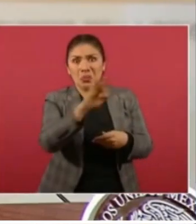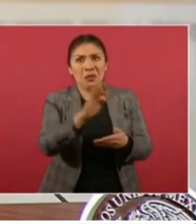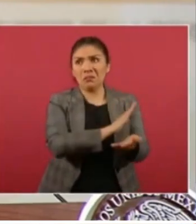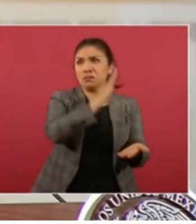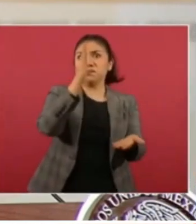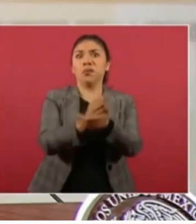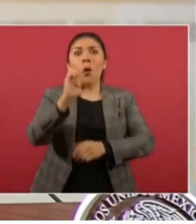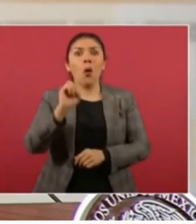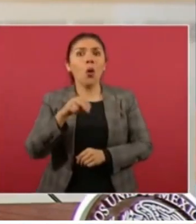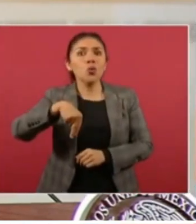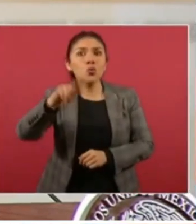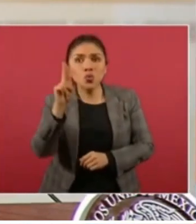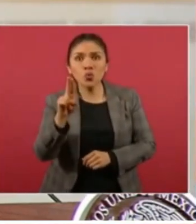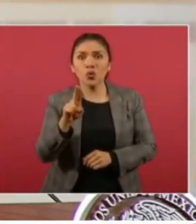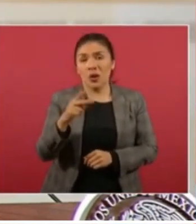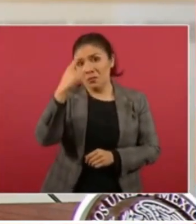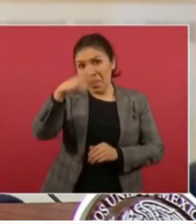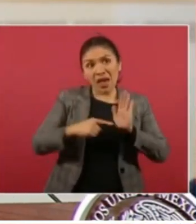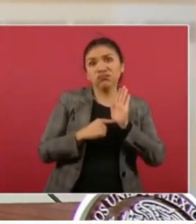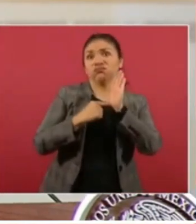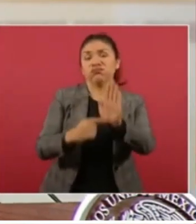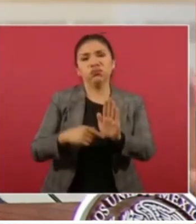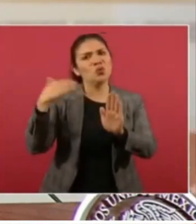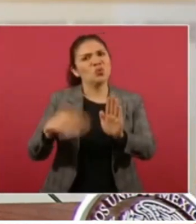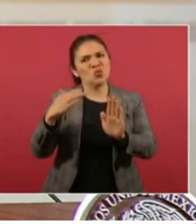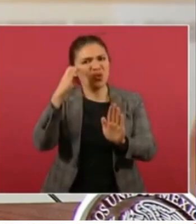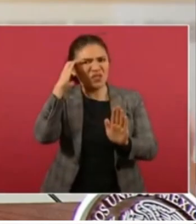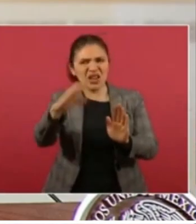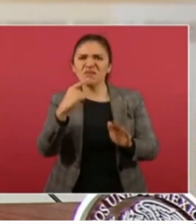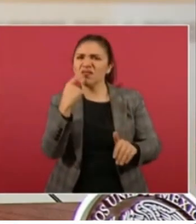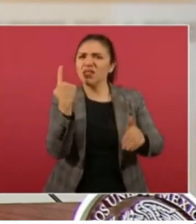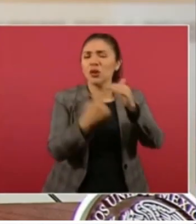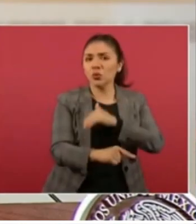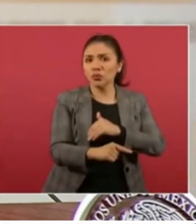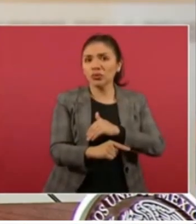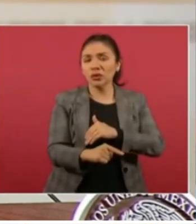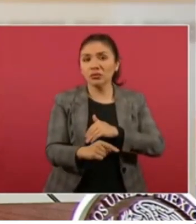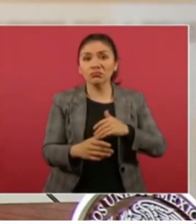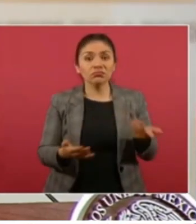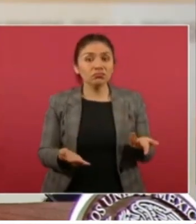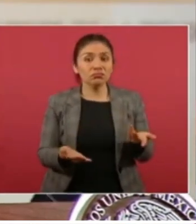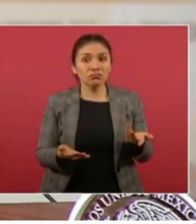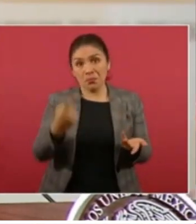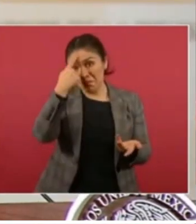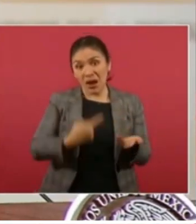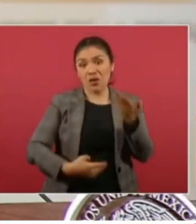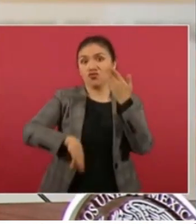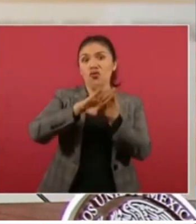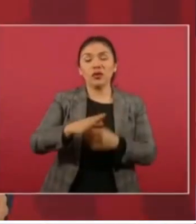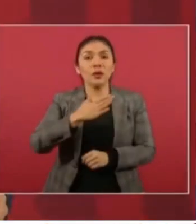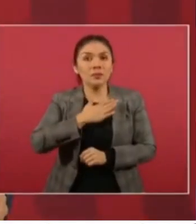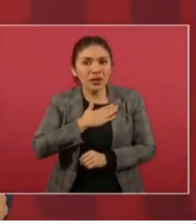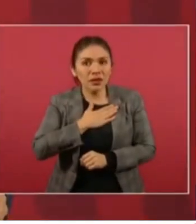a presentar una denuncia en contra mía.